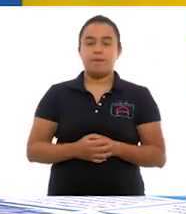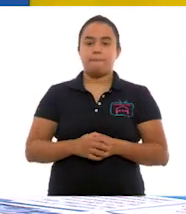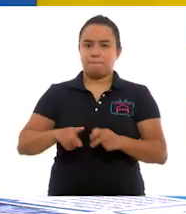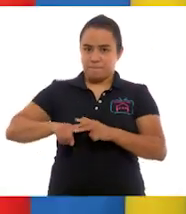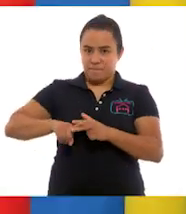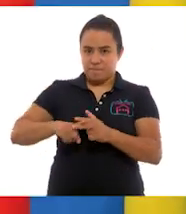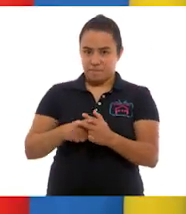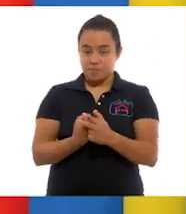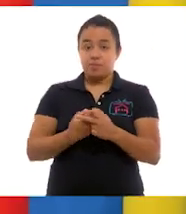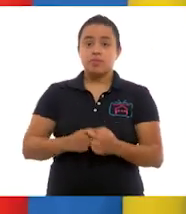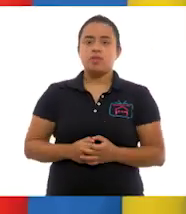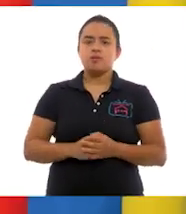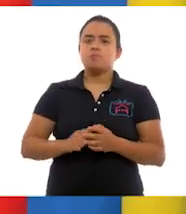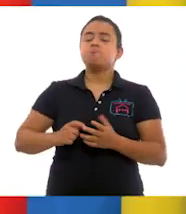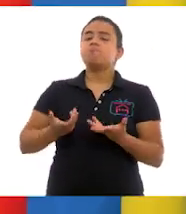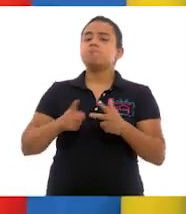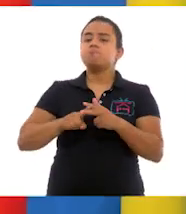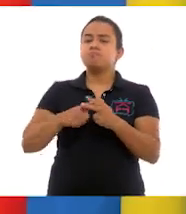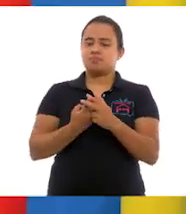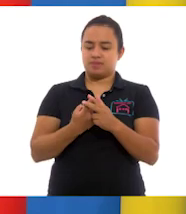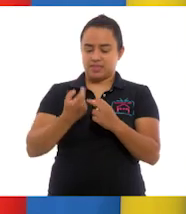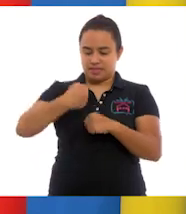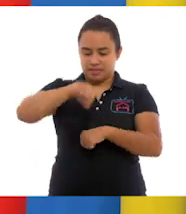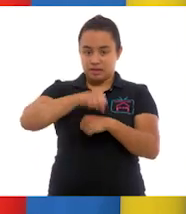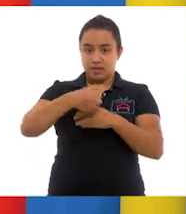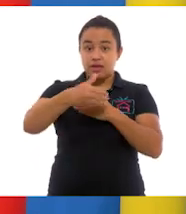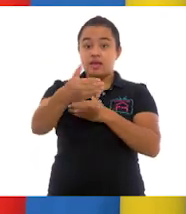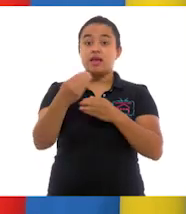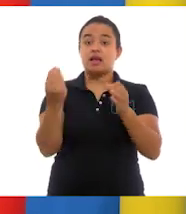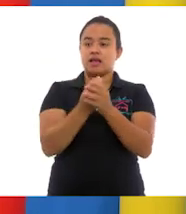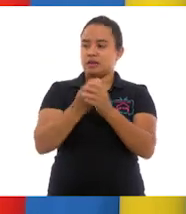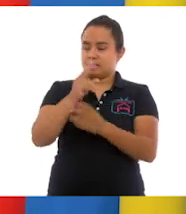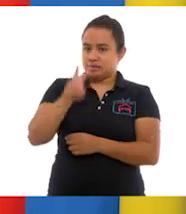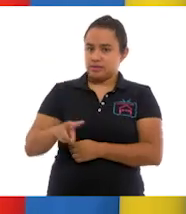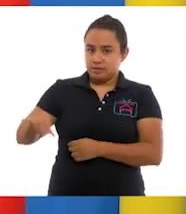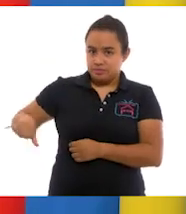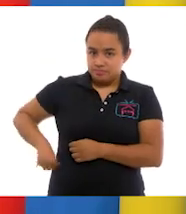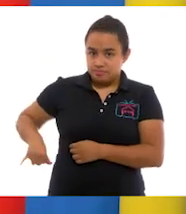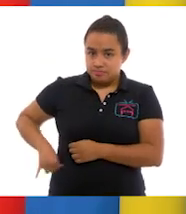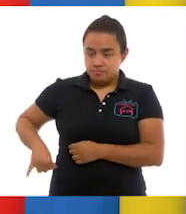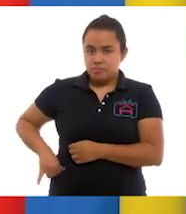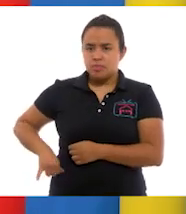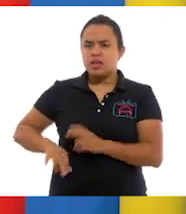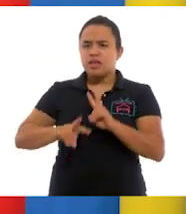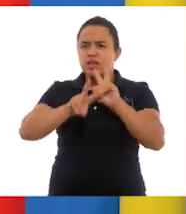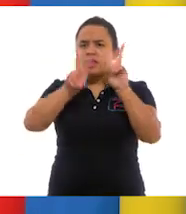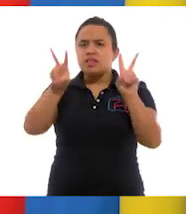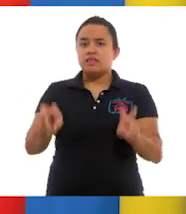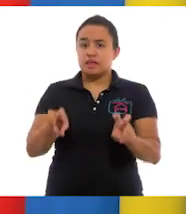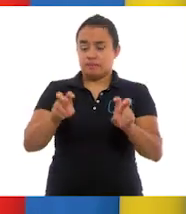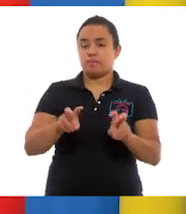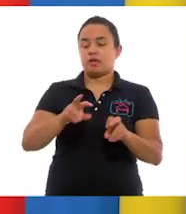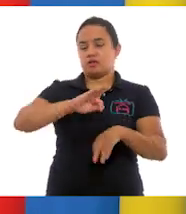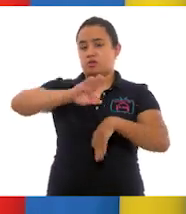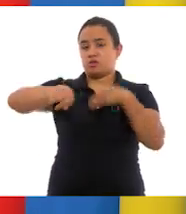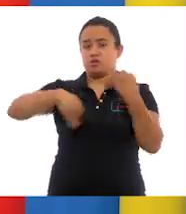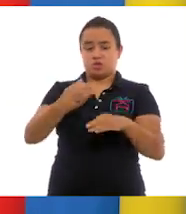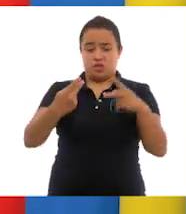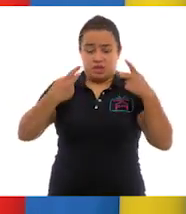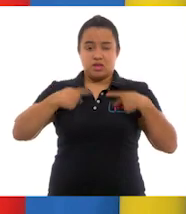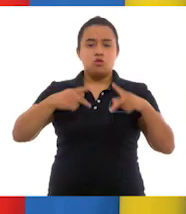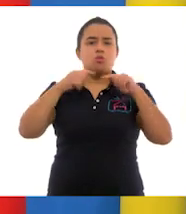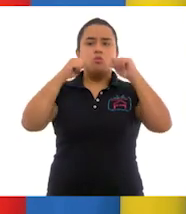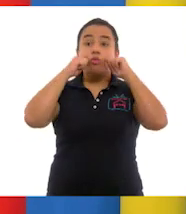empezamos. Claro que sí. Vamos a iniciar la semana con una clase muy interesante. Trataremos un tema que a todas las personas, sin